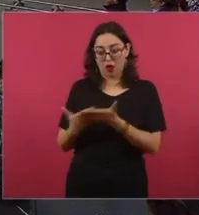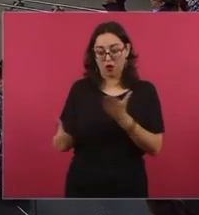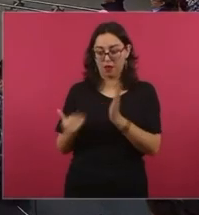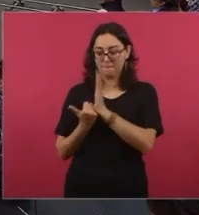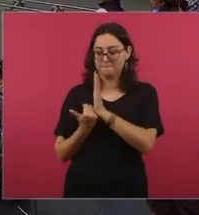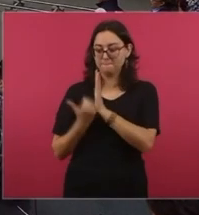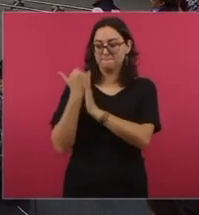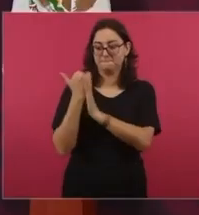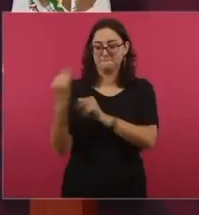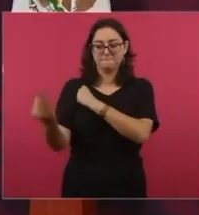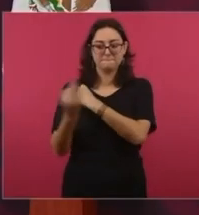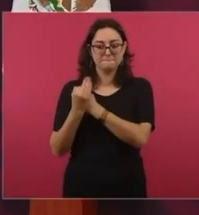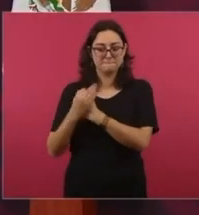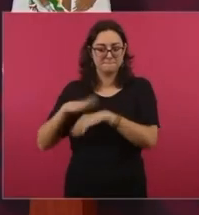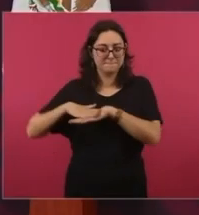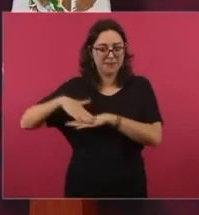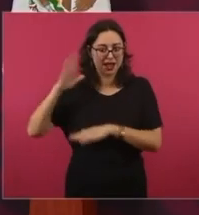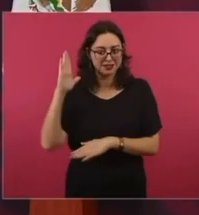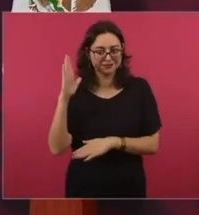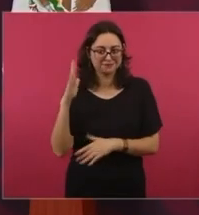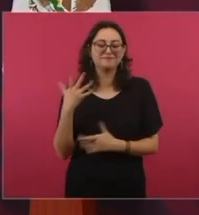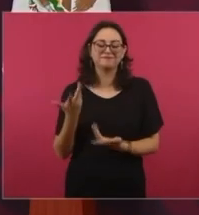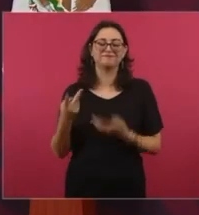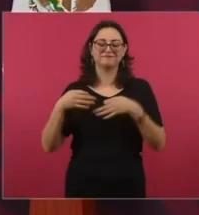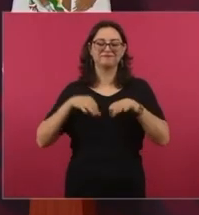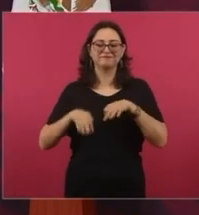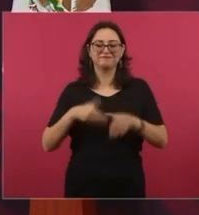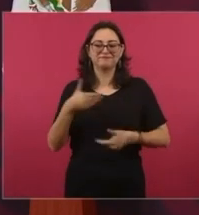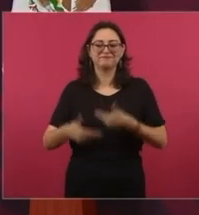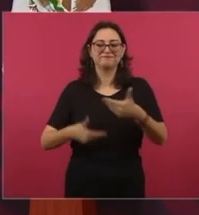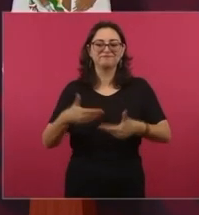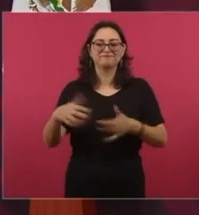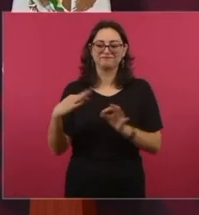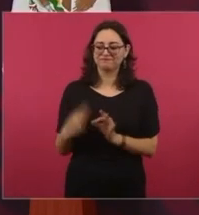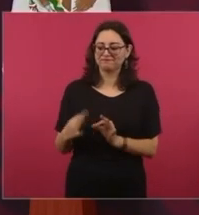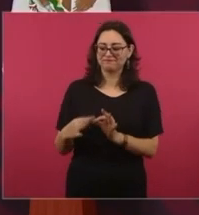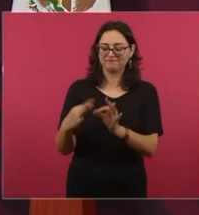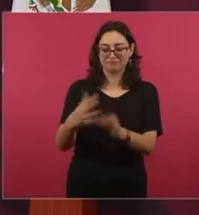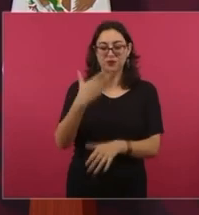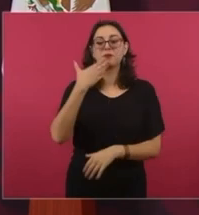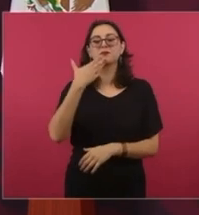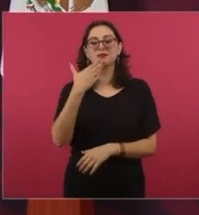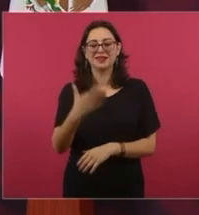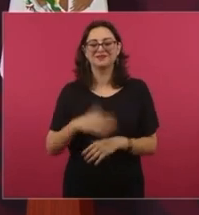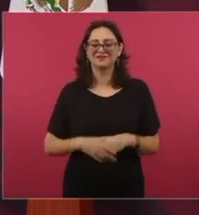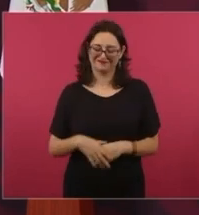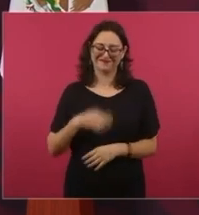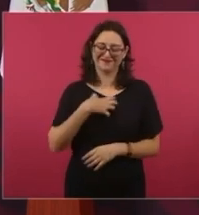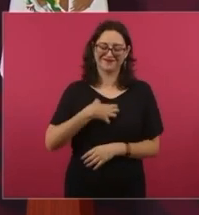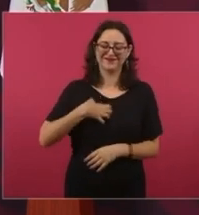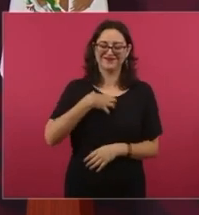O sea, vamos bien, vamos muy bien, bien y de buenas.